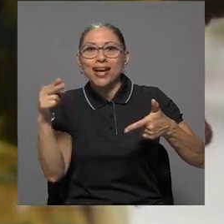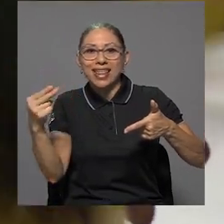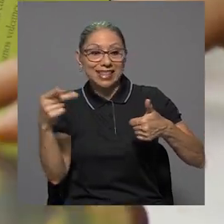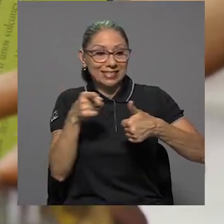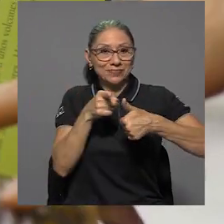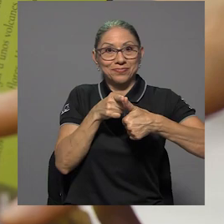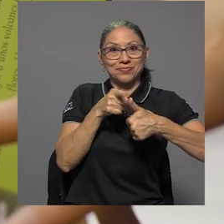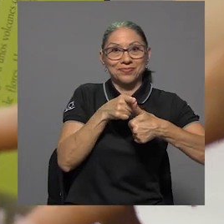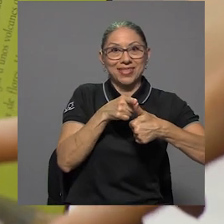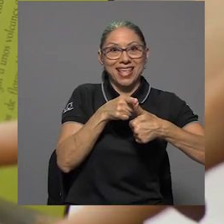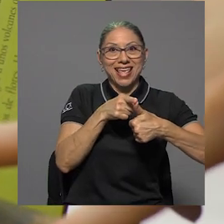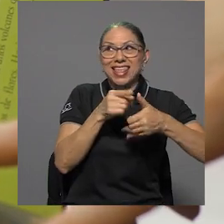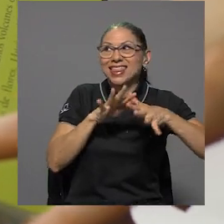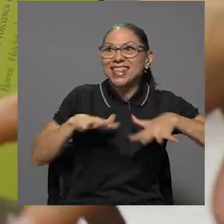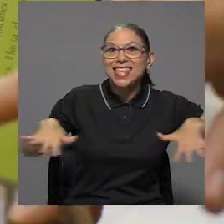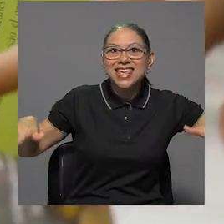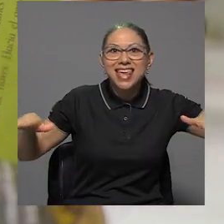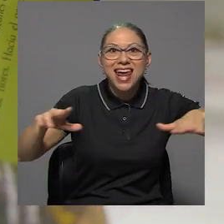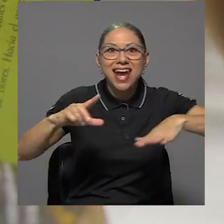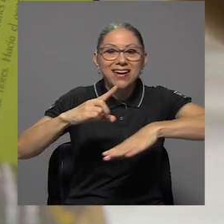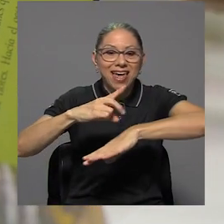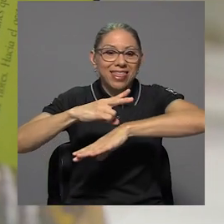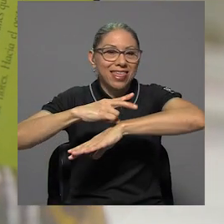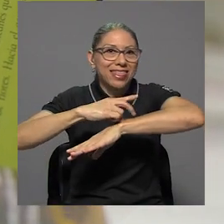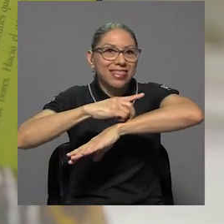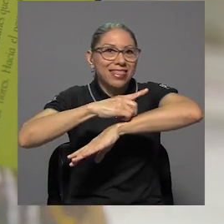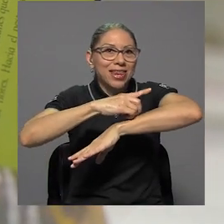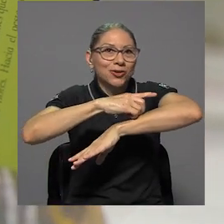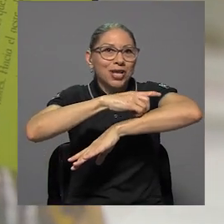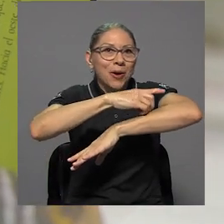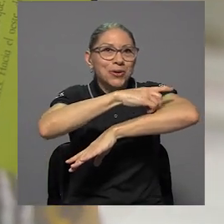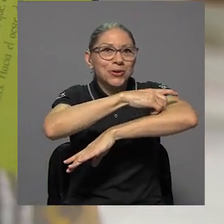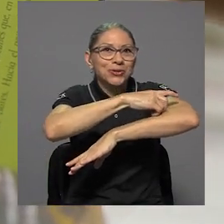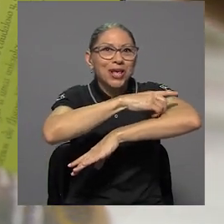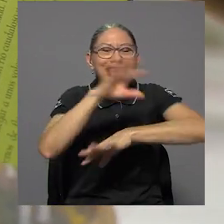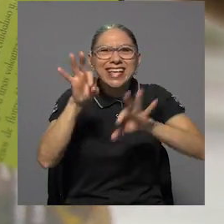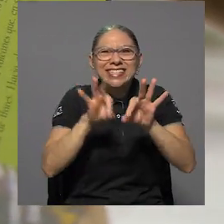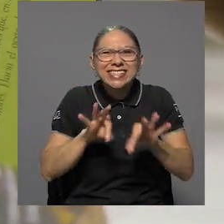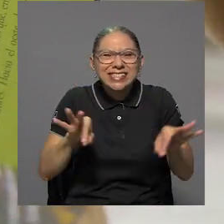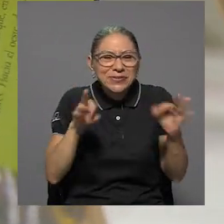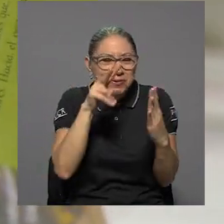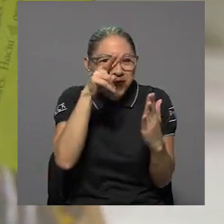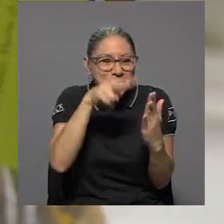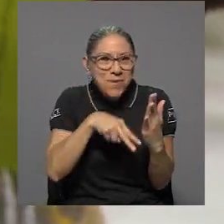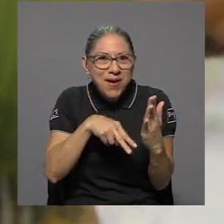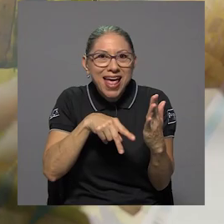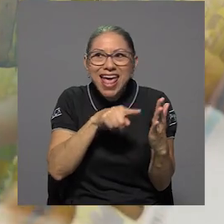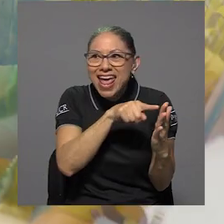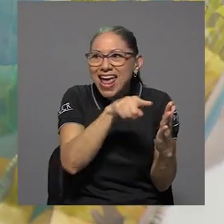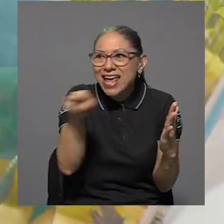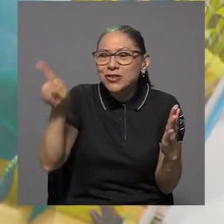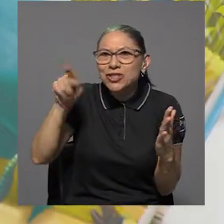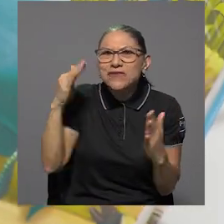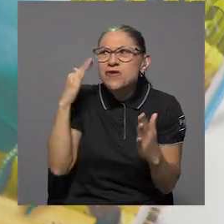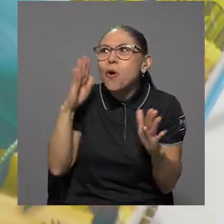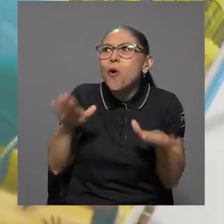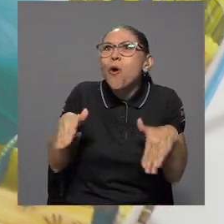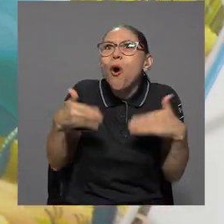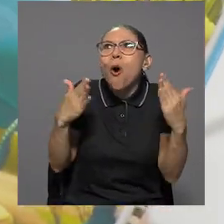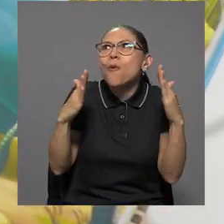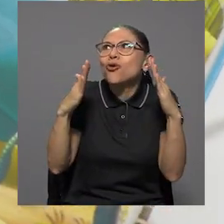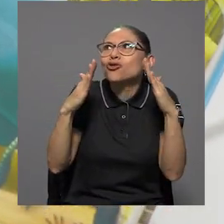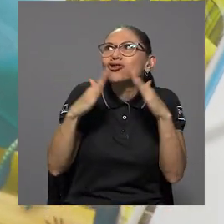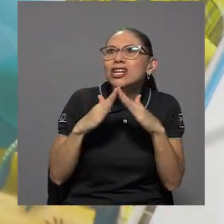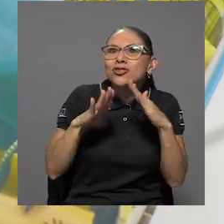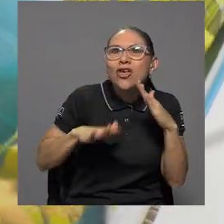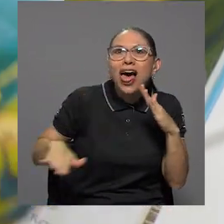Dinosaurios, es un relato fantástico sobre dinosaurios que deben determinar cómo ser ciudadanos en una tierra llena